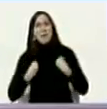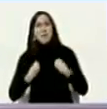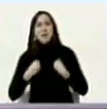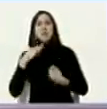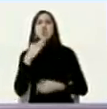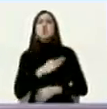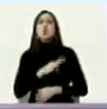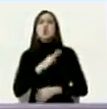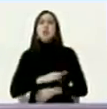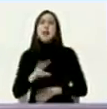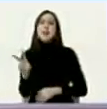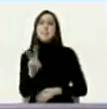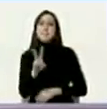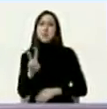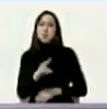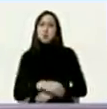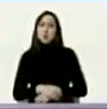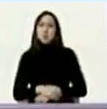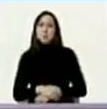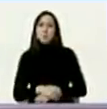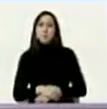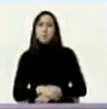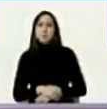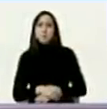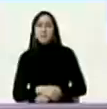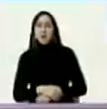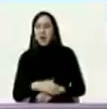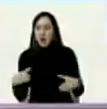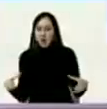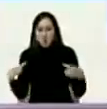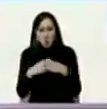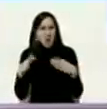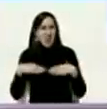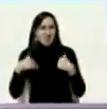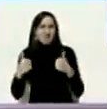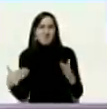si un sector impacta es el sector salud